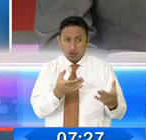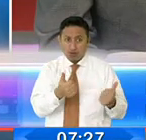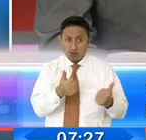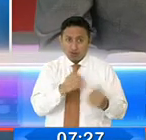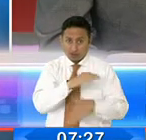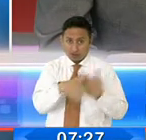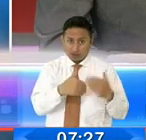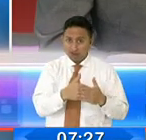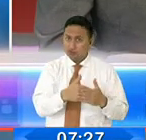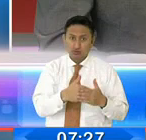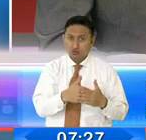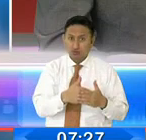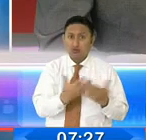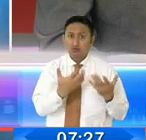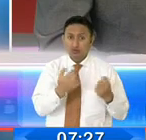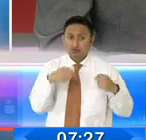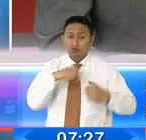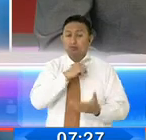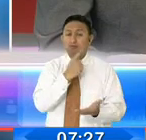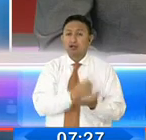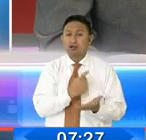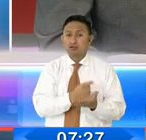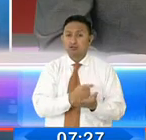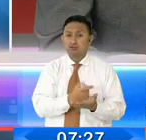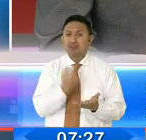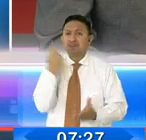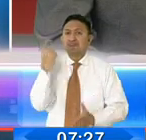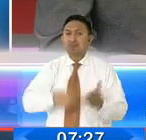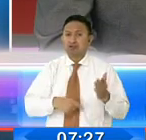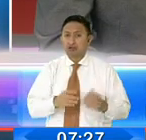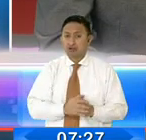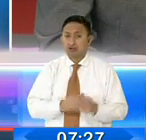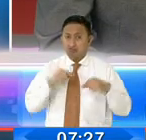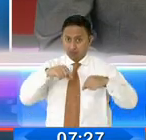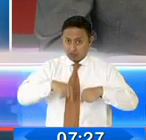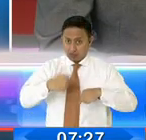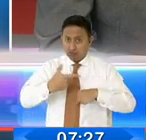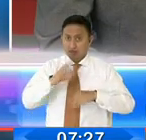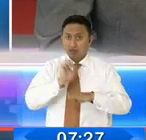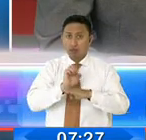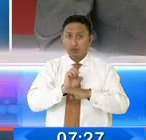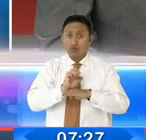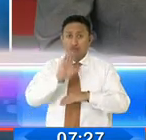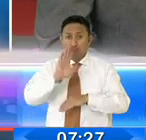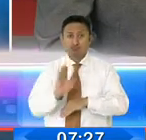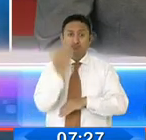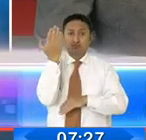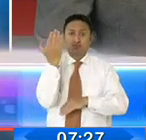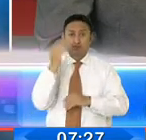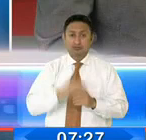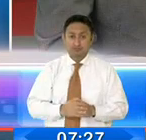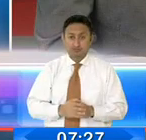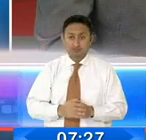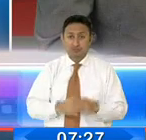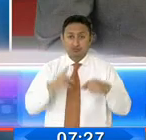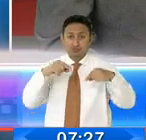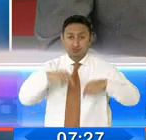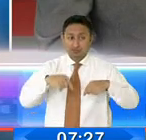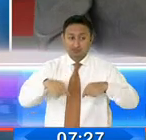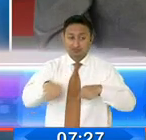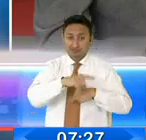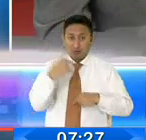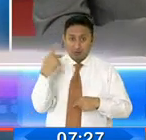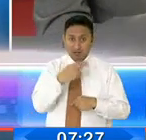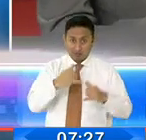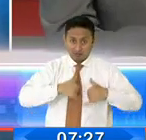como país, lo que queremos es la verdad, ¿para qué? Para que construyamos un país mejor, no podemos sostener este tipo